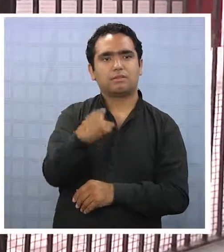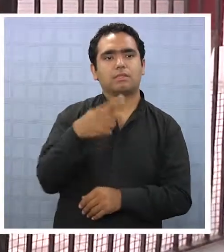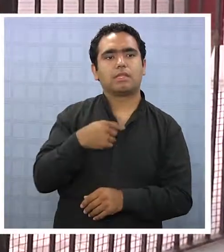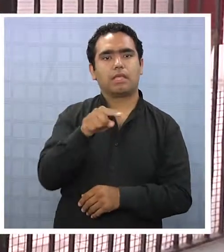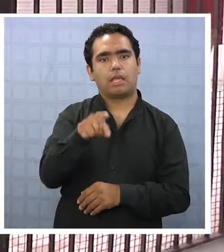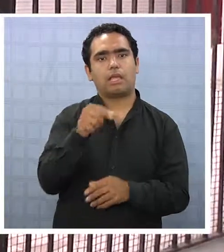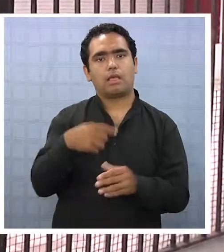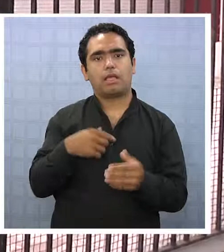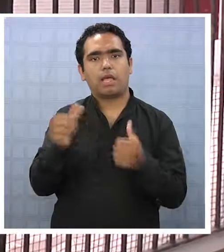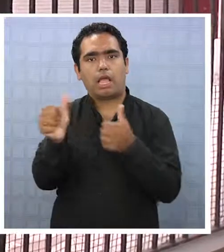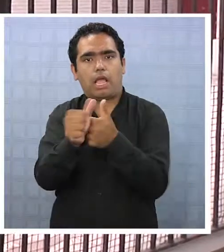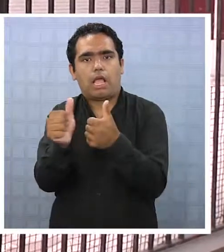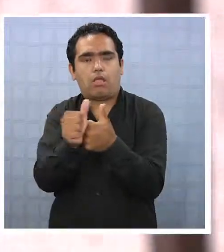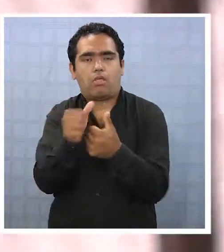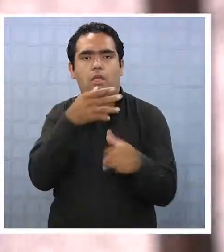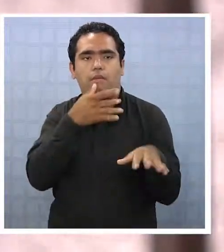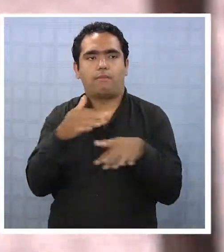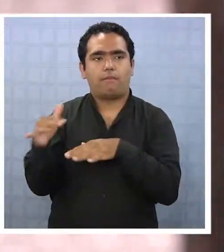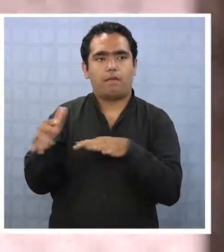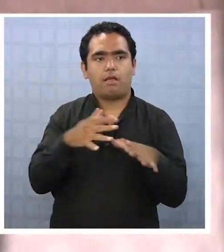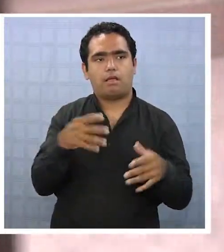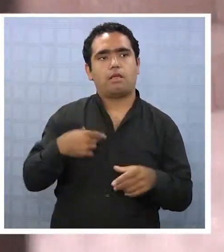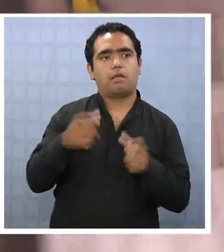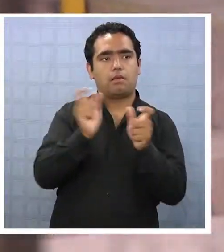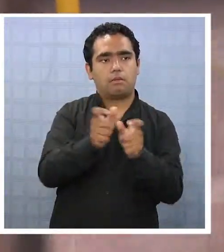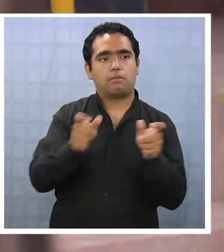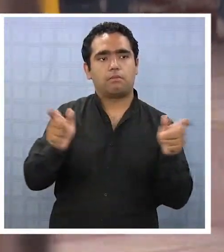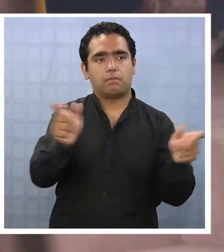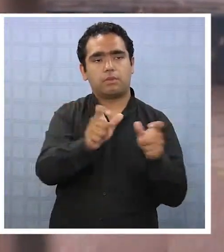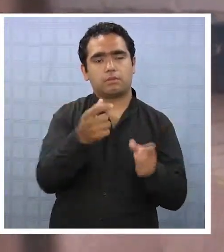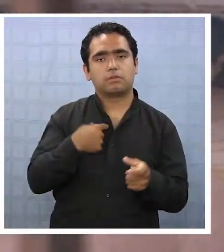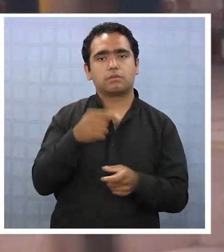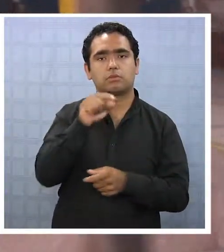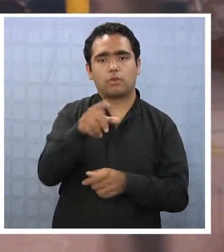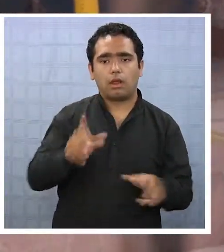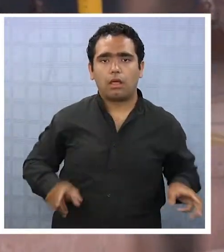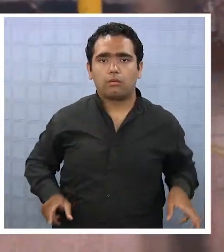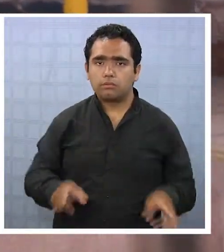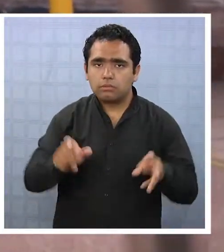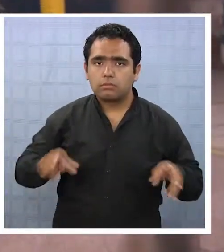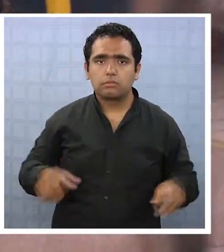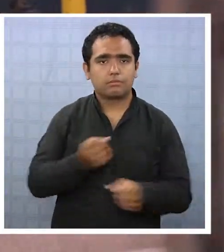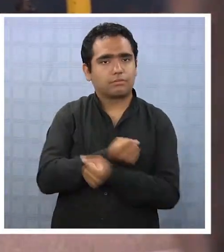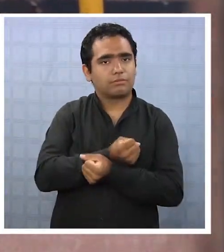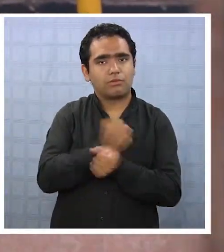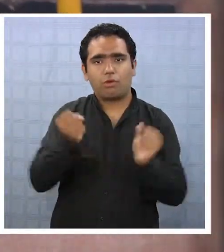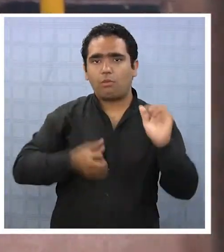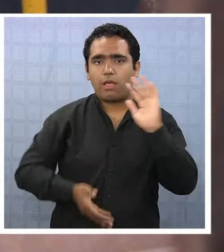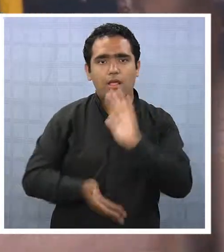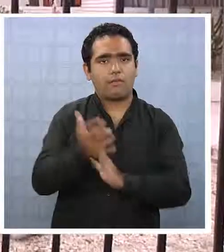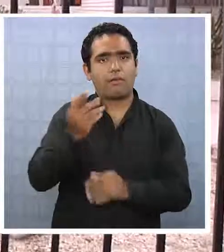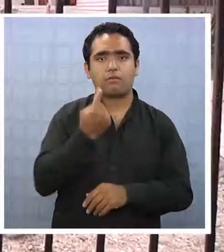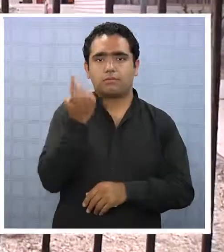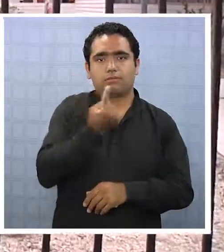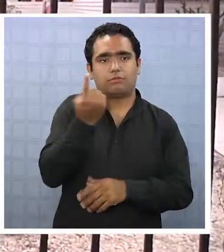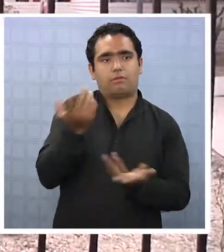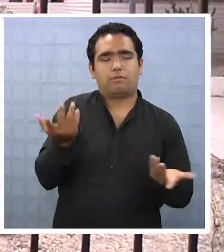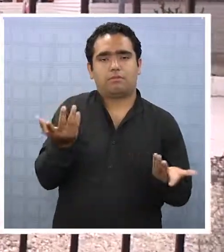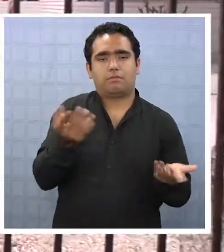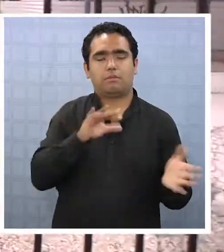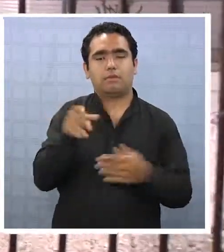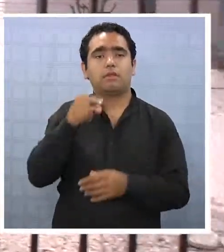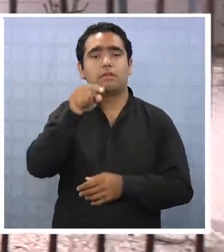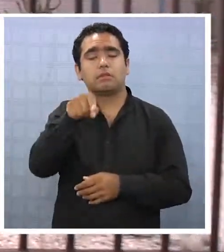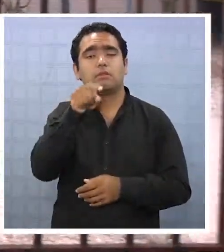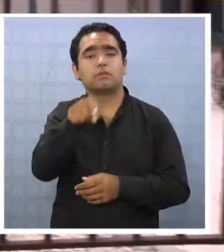inundable en Playa Brava, y cuyos usuarios, la mayoría postrados, no podrían evacuar por sus propios medios. Al respecto